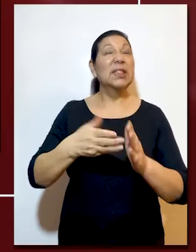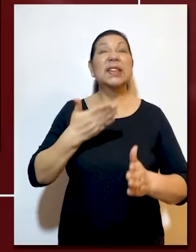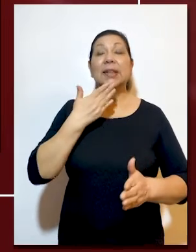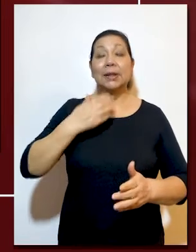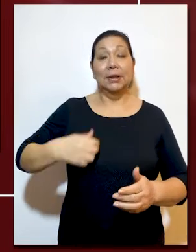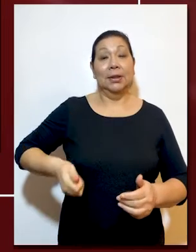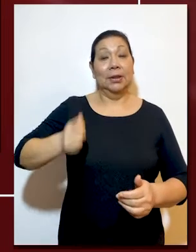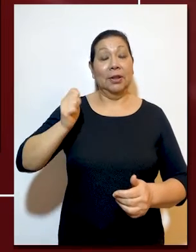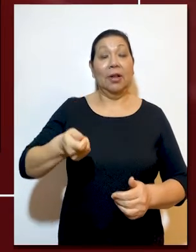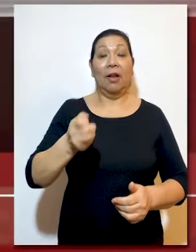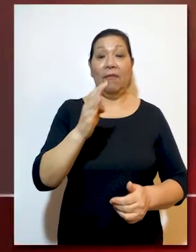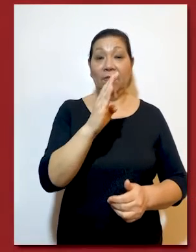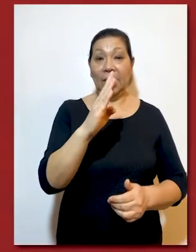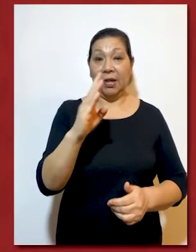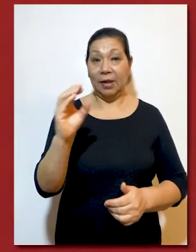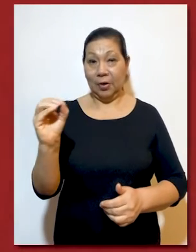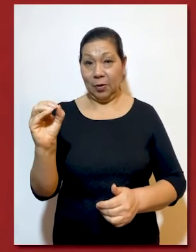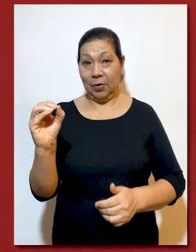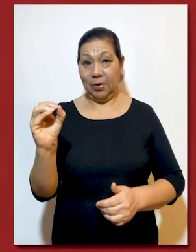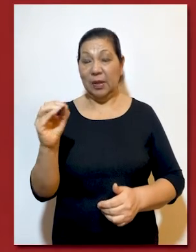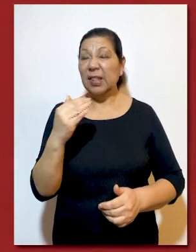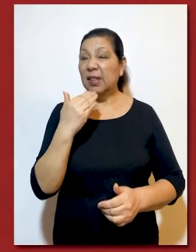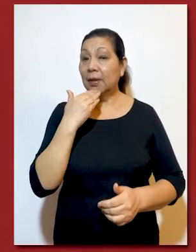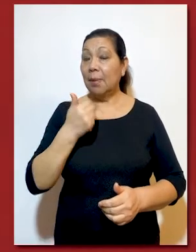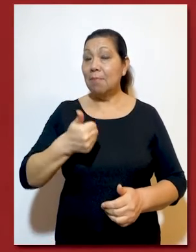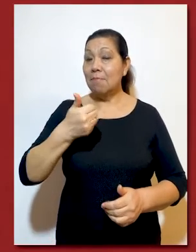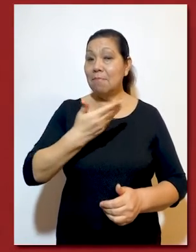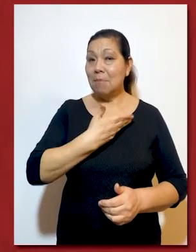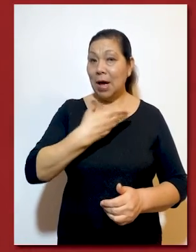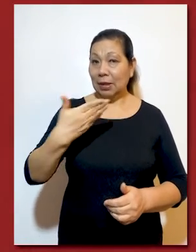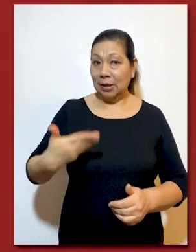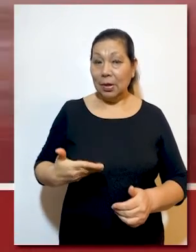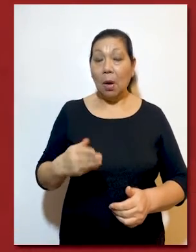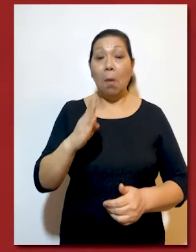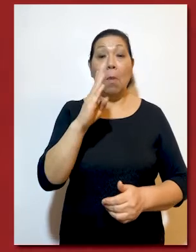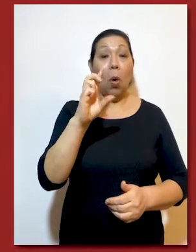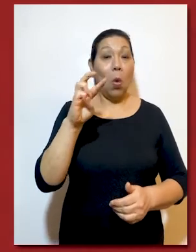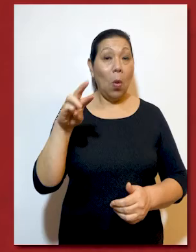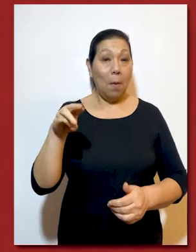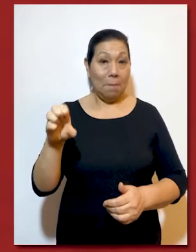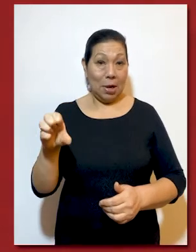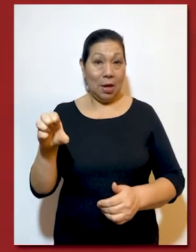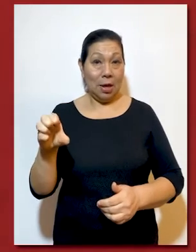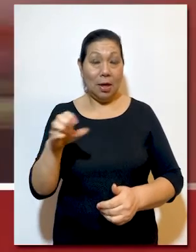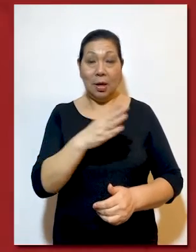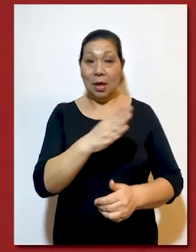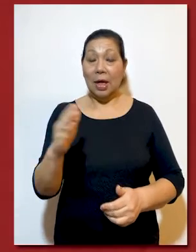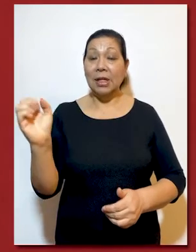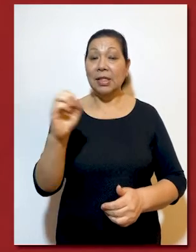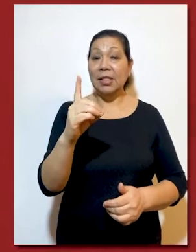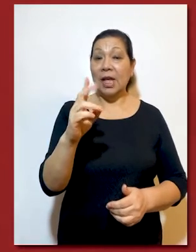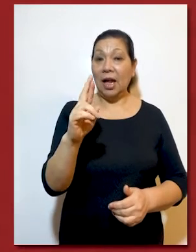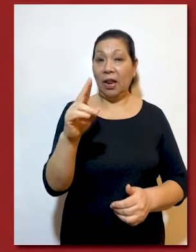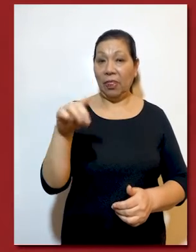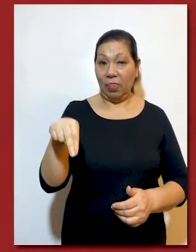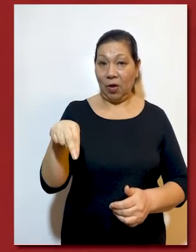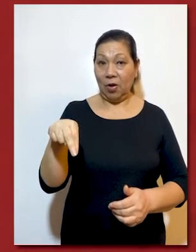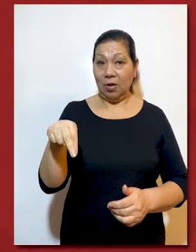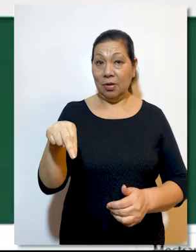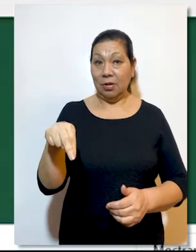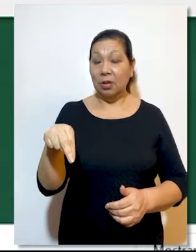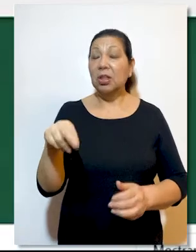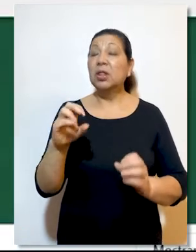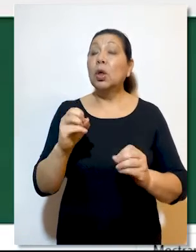conformada por los magistrados Augusto Ferrero Costa, quien la preside, Ernesto Blume Fortini y José Luis Sardón de